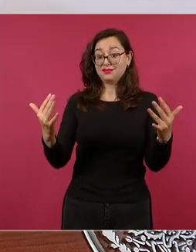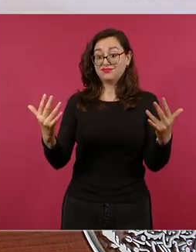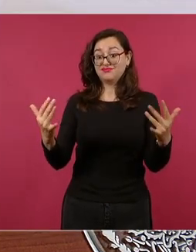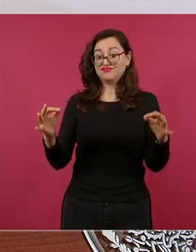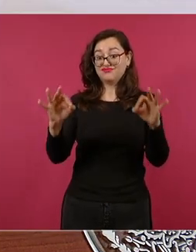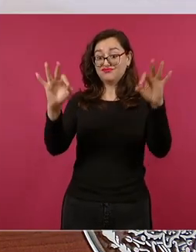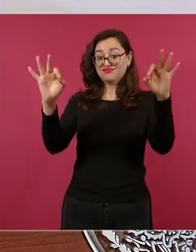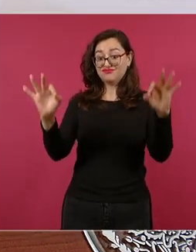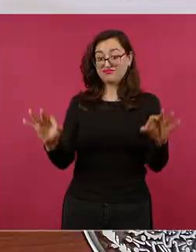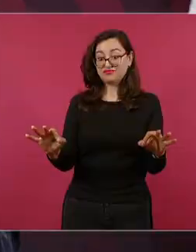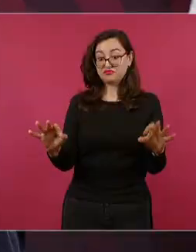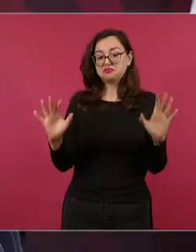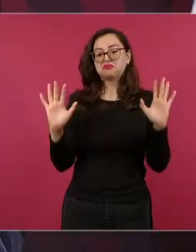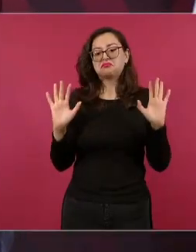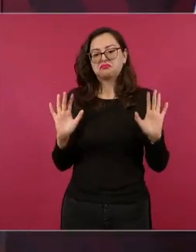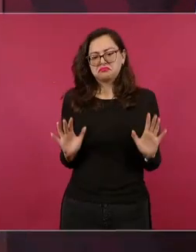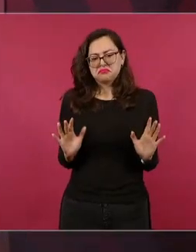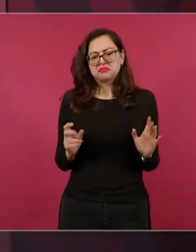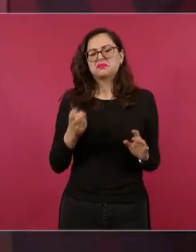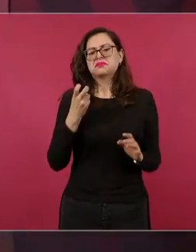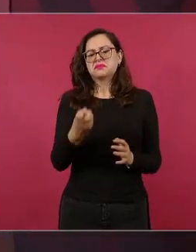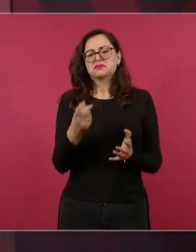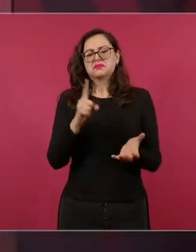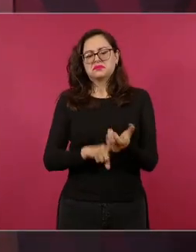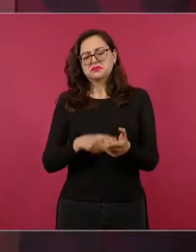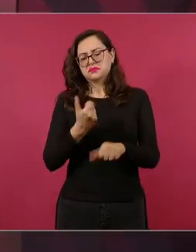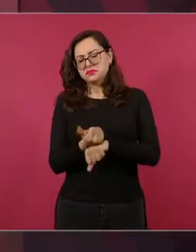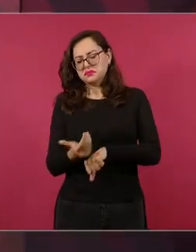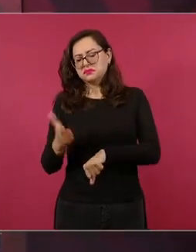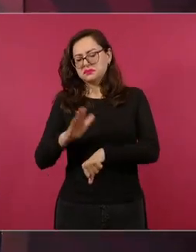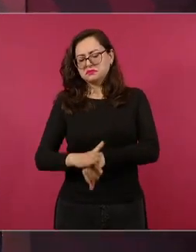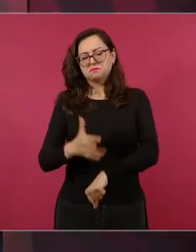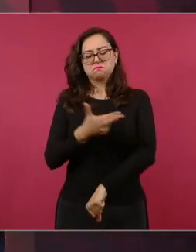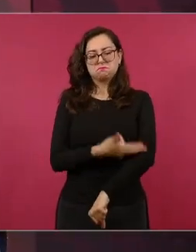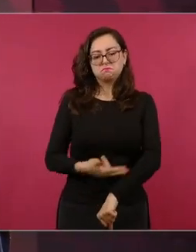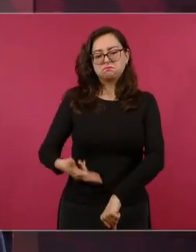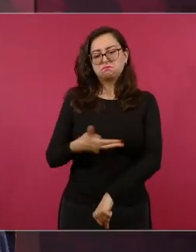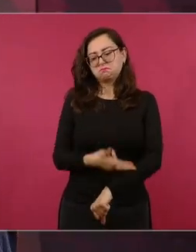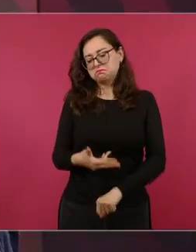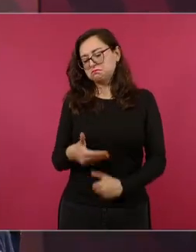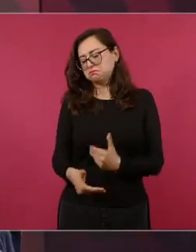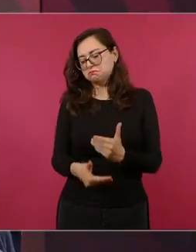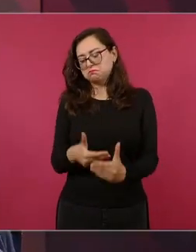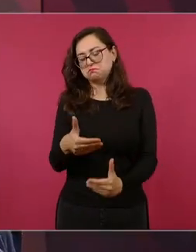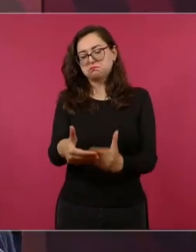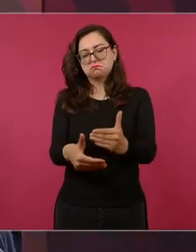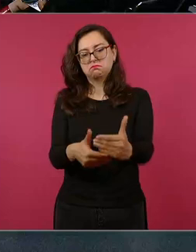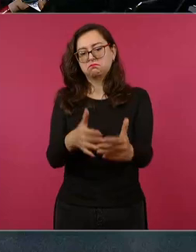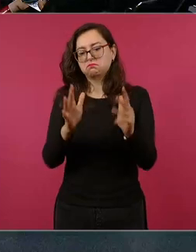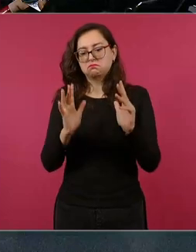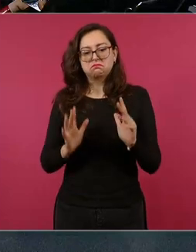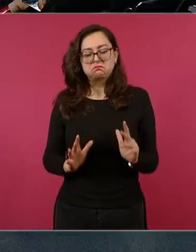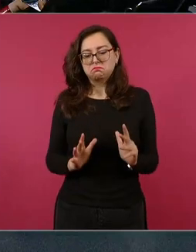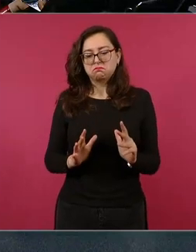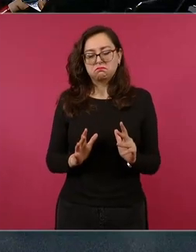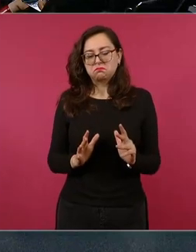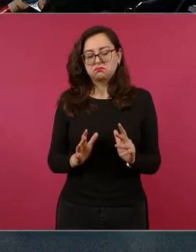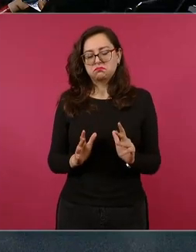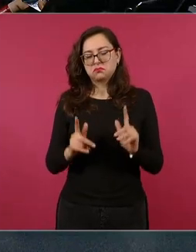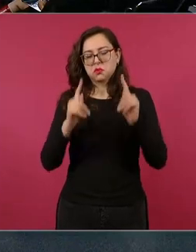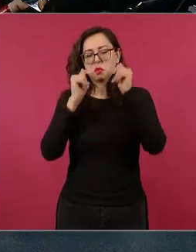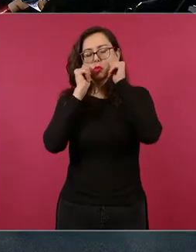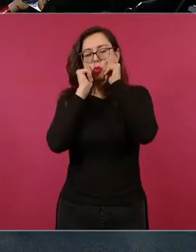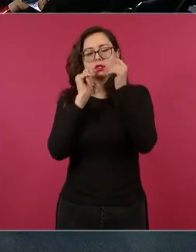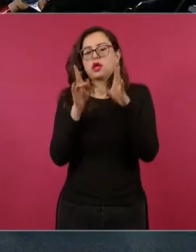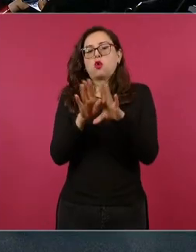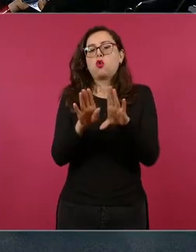pero esos son asuntos de procedimiento que lo importante